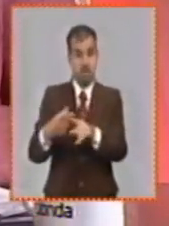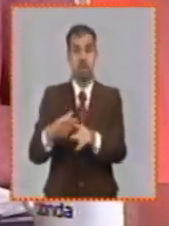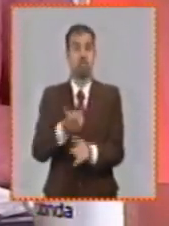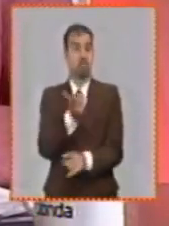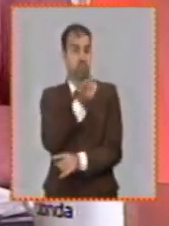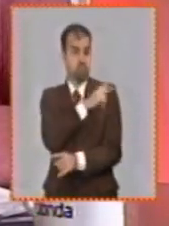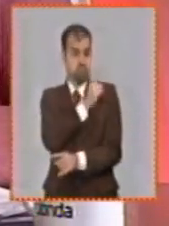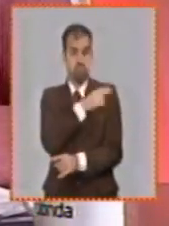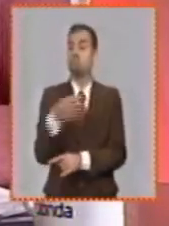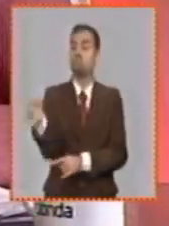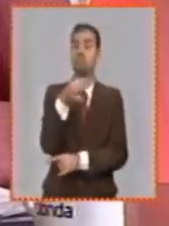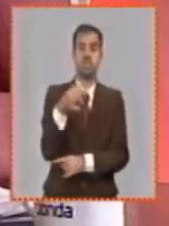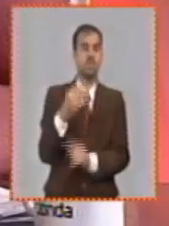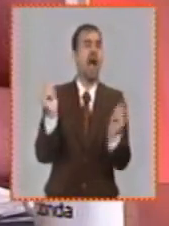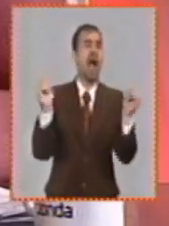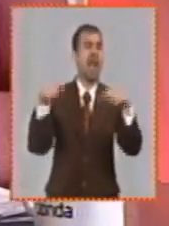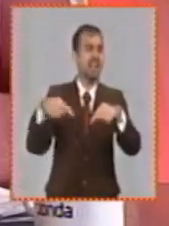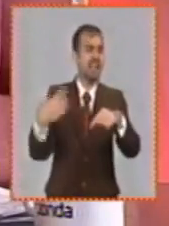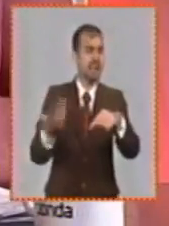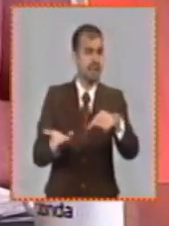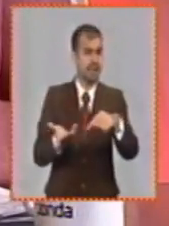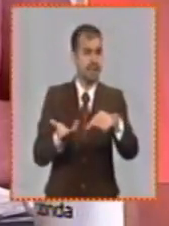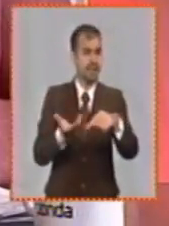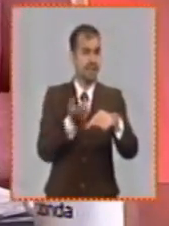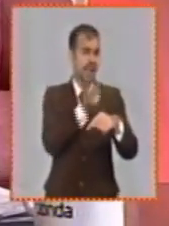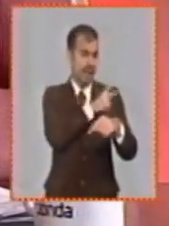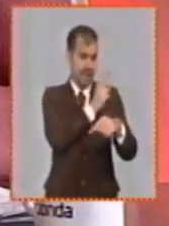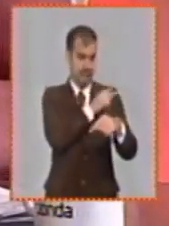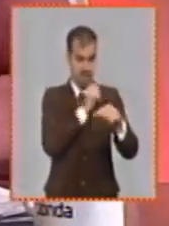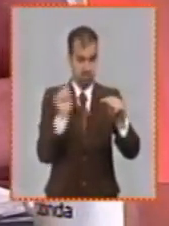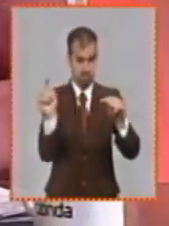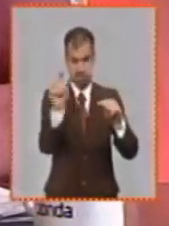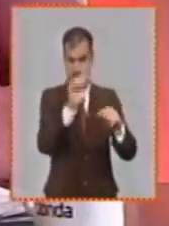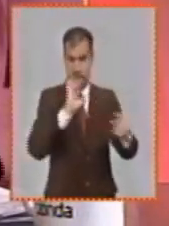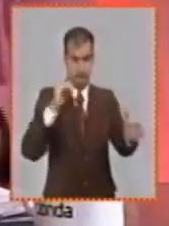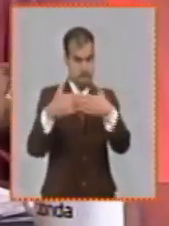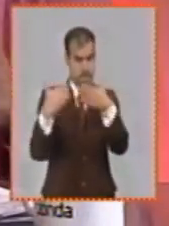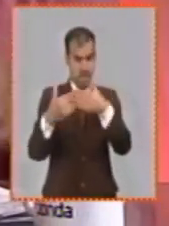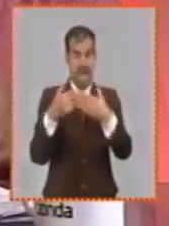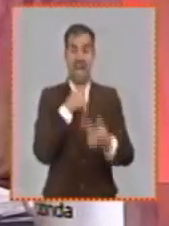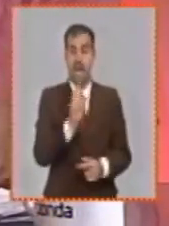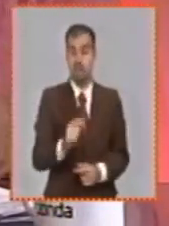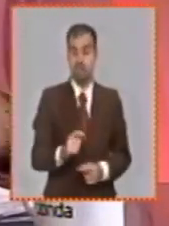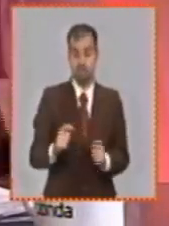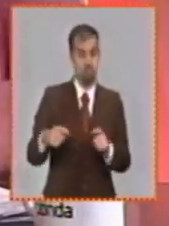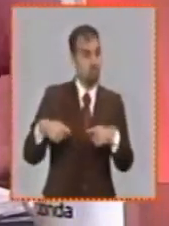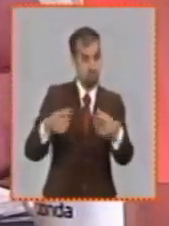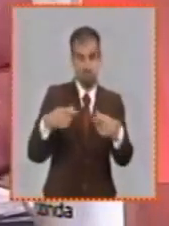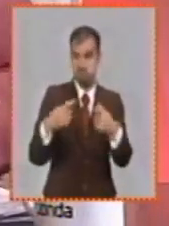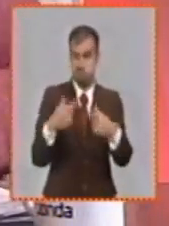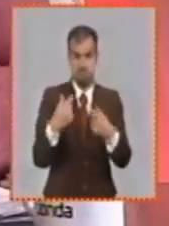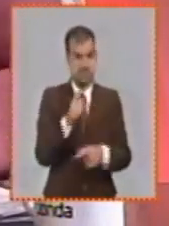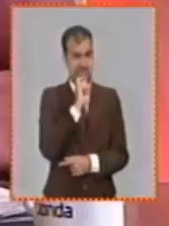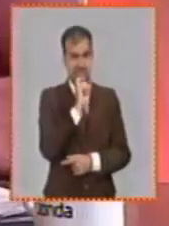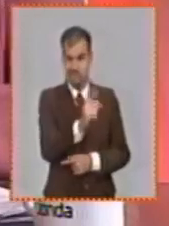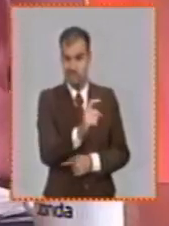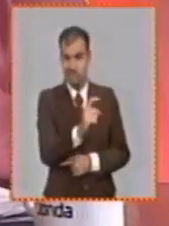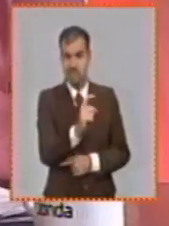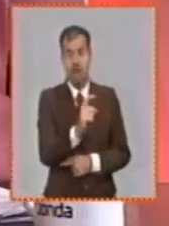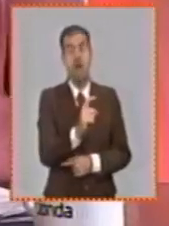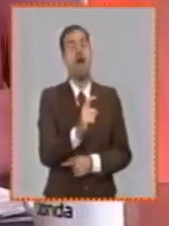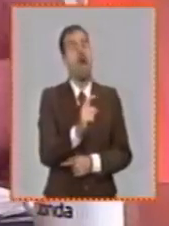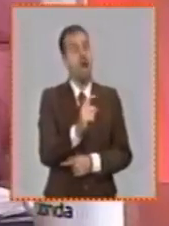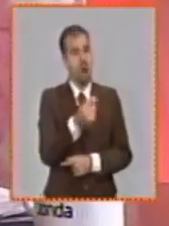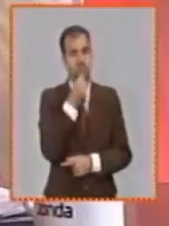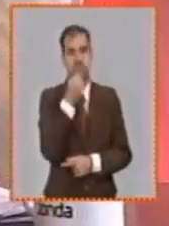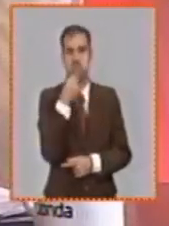tienen que un poco ir a que cuando no logren cubrir estos gastos o con estos ingresos